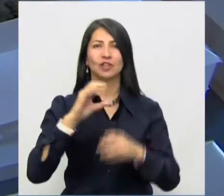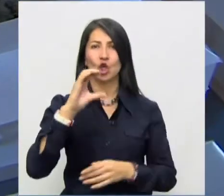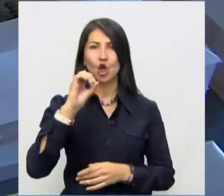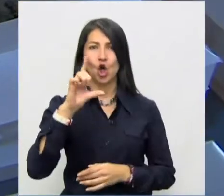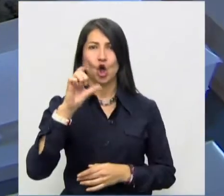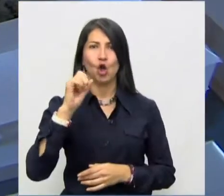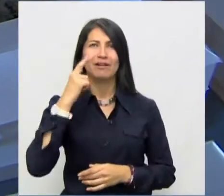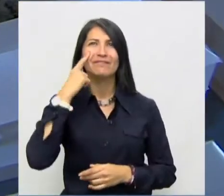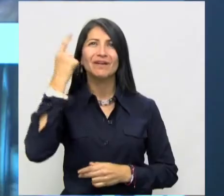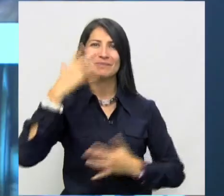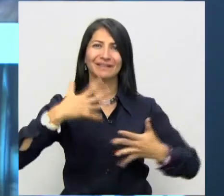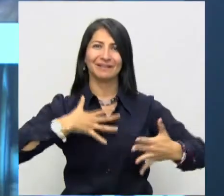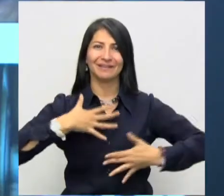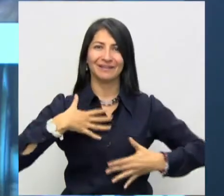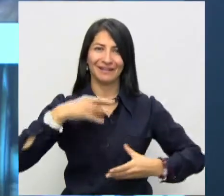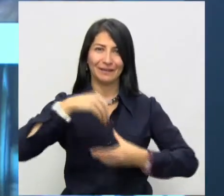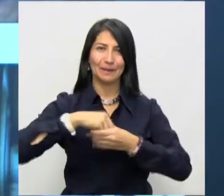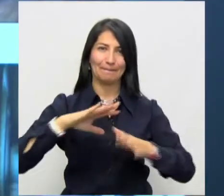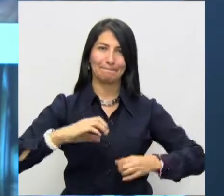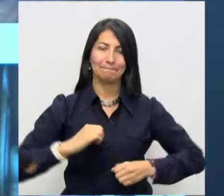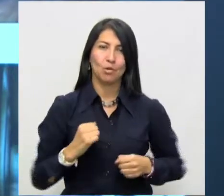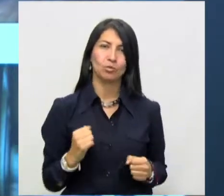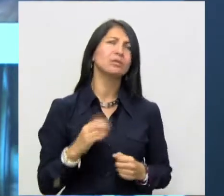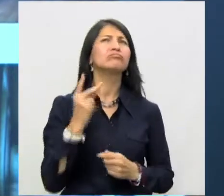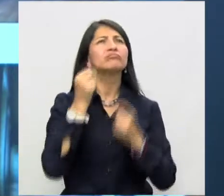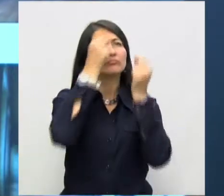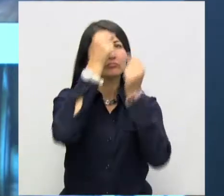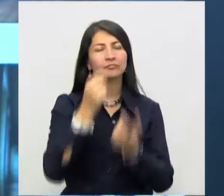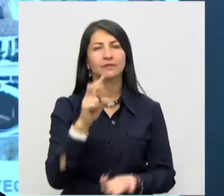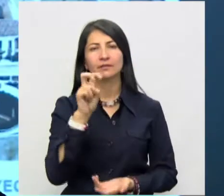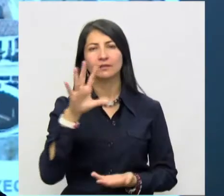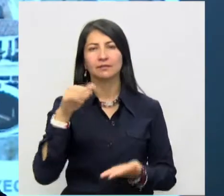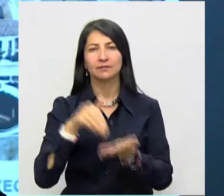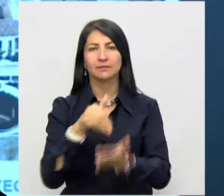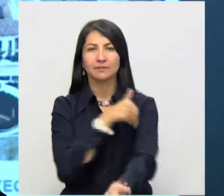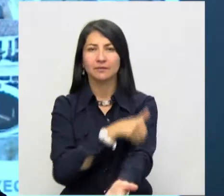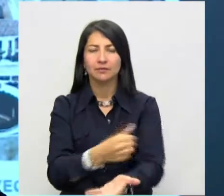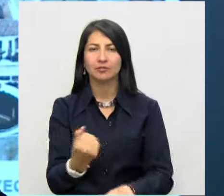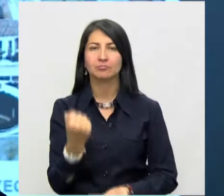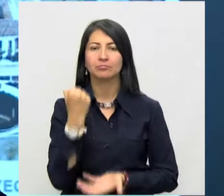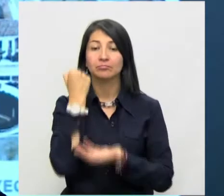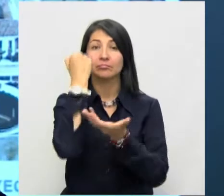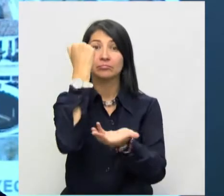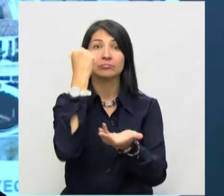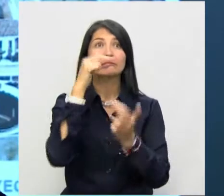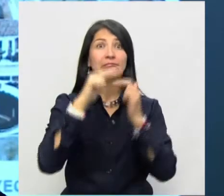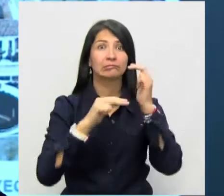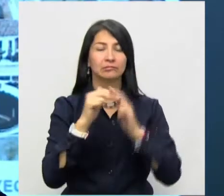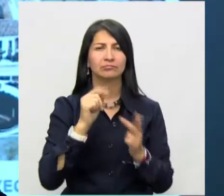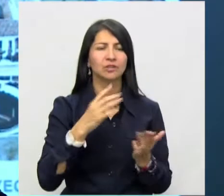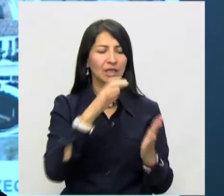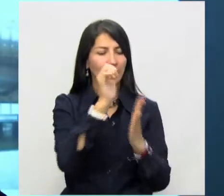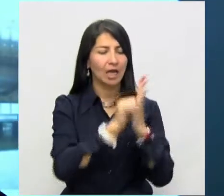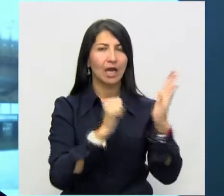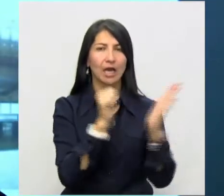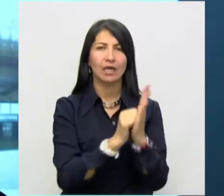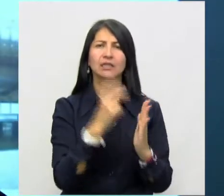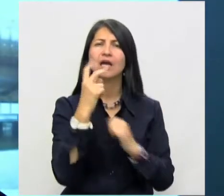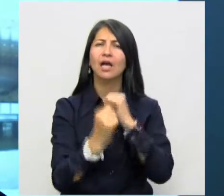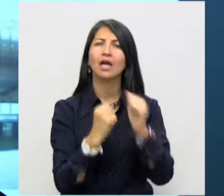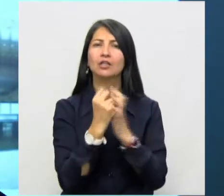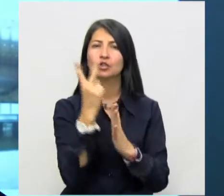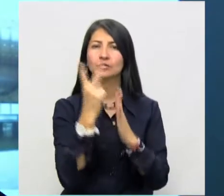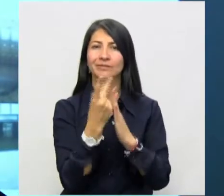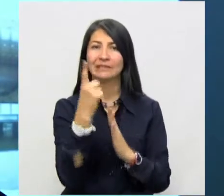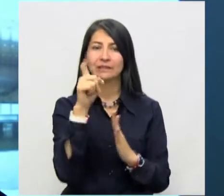Cristóbal Colón en el centro de Bogotá. El proyecto, que tiene un costo superior a los 75 mil millones de pesos y acta de inicio de abril de